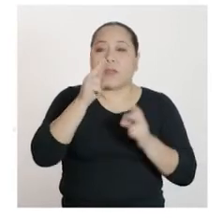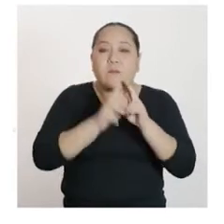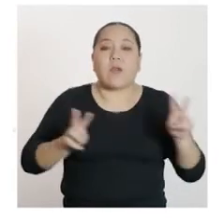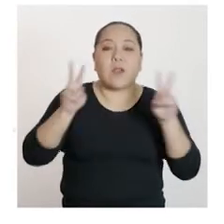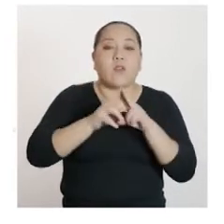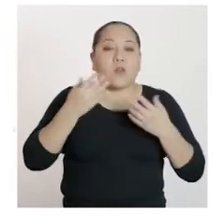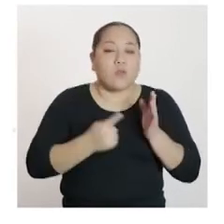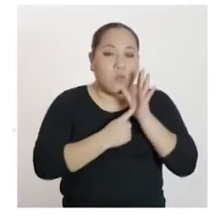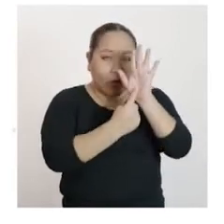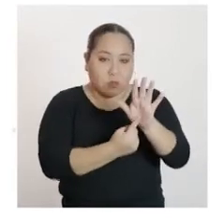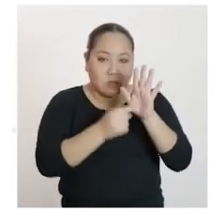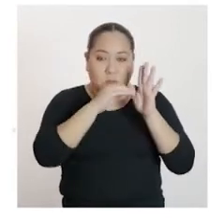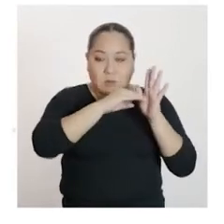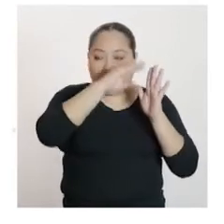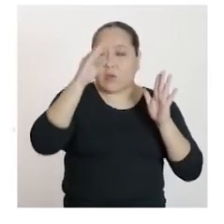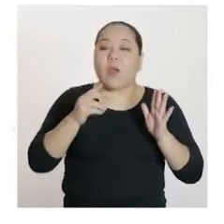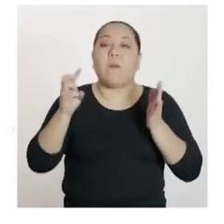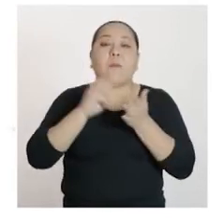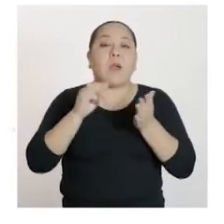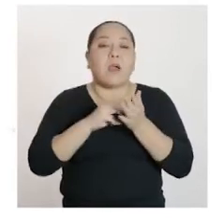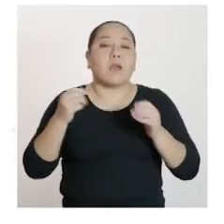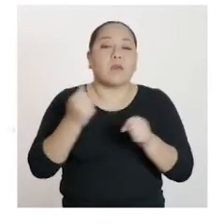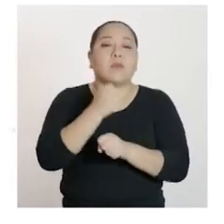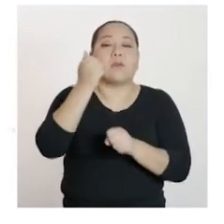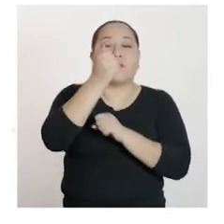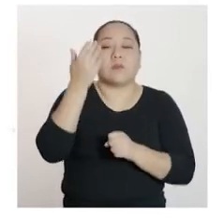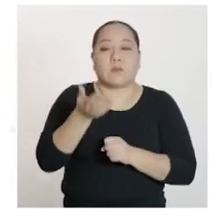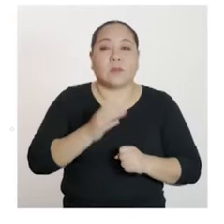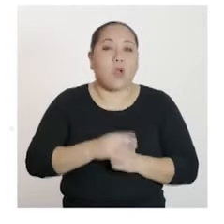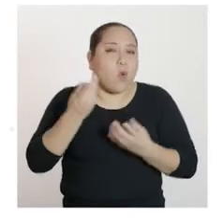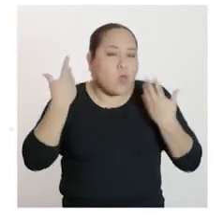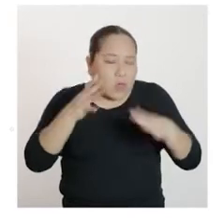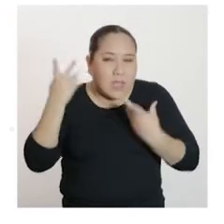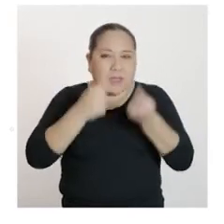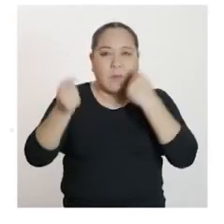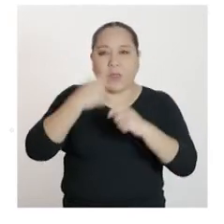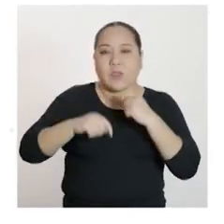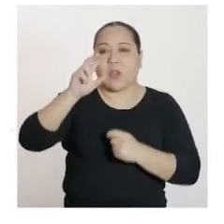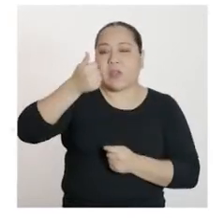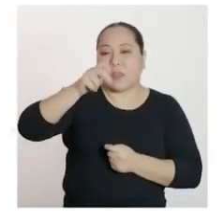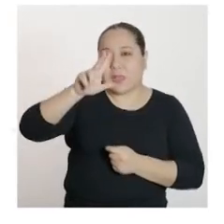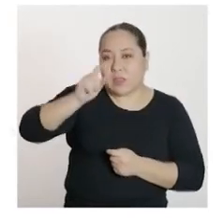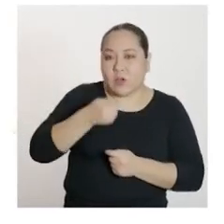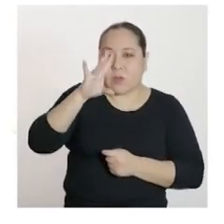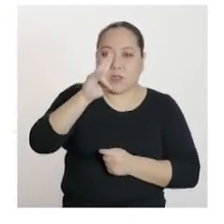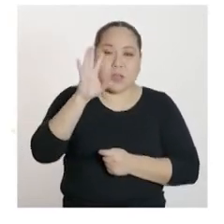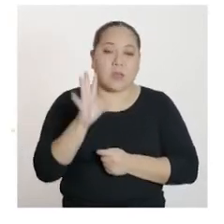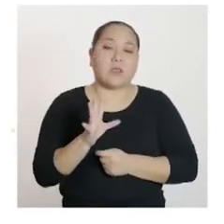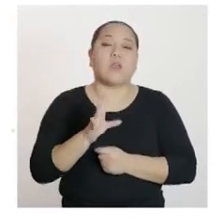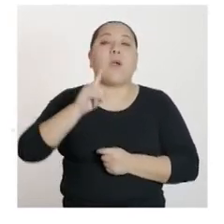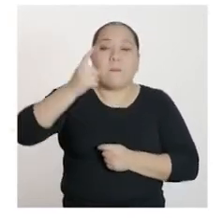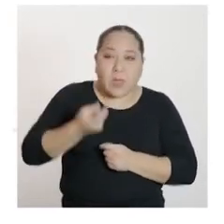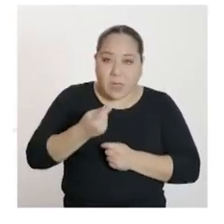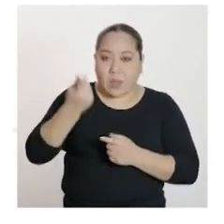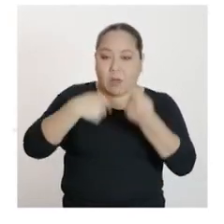expresa el ingreso máximo cuando se han vendido 13,75 millares